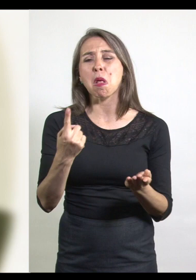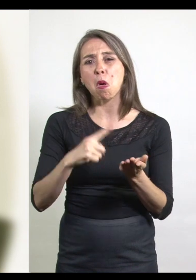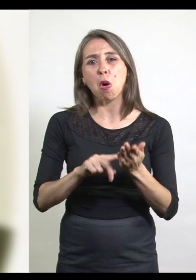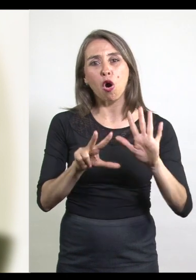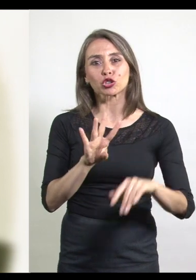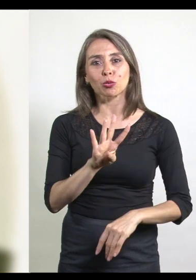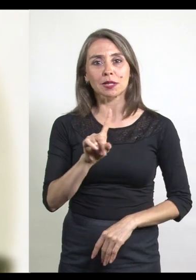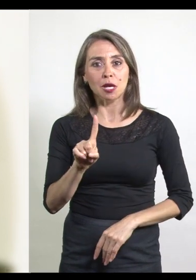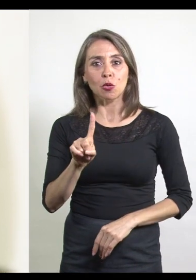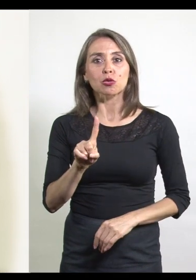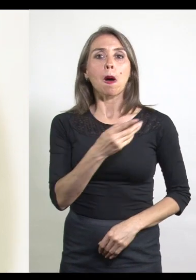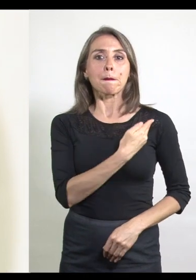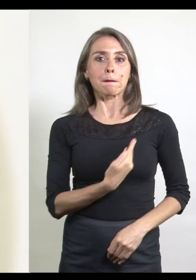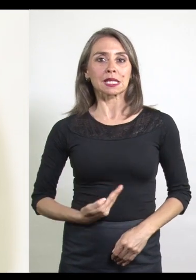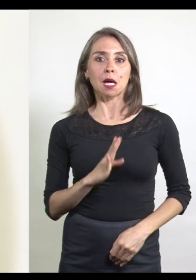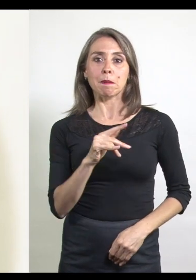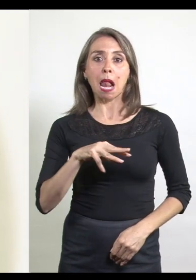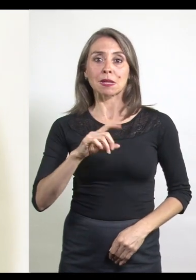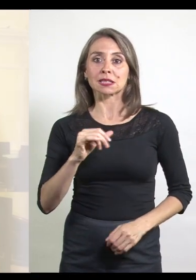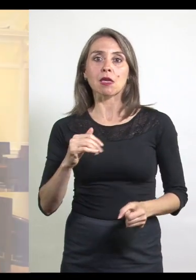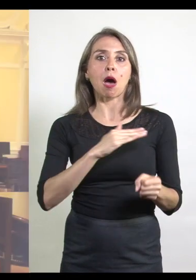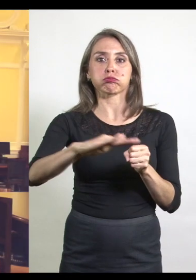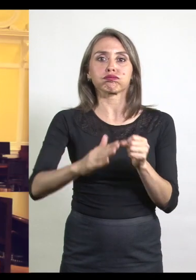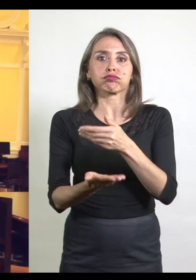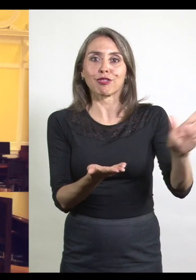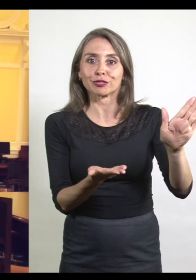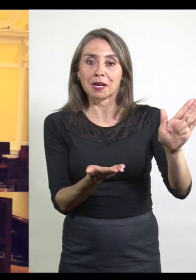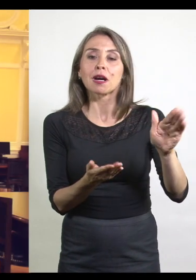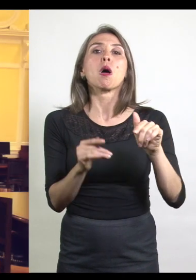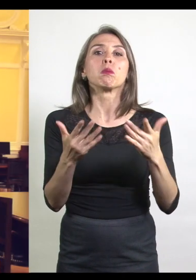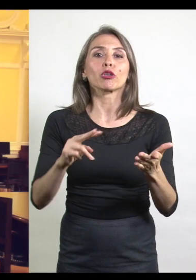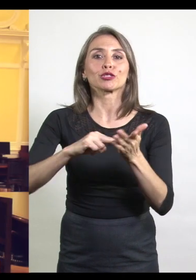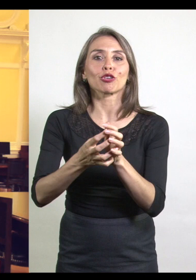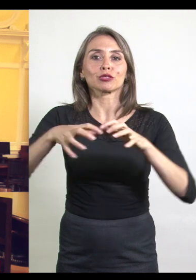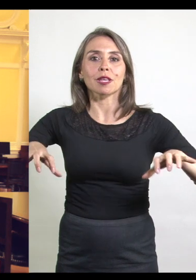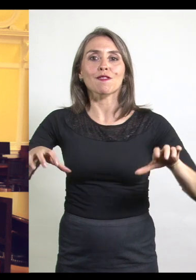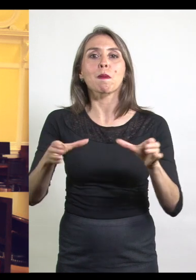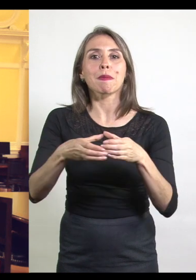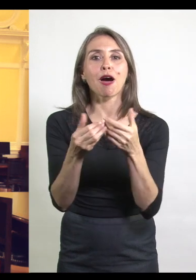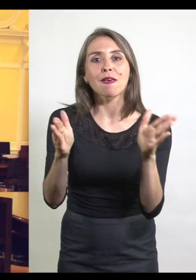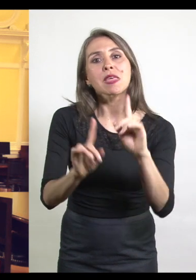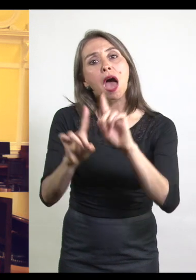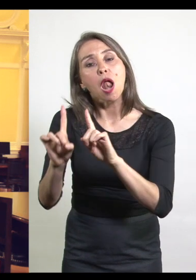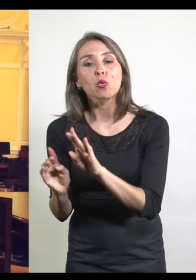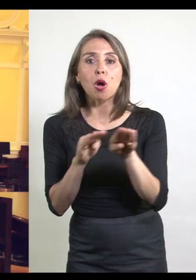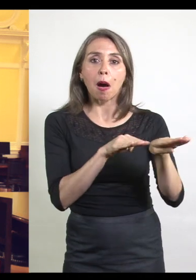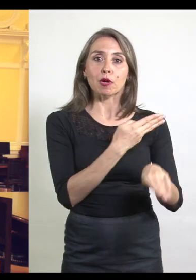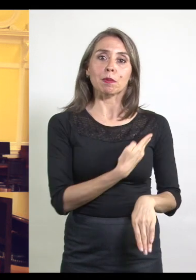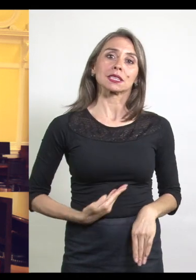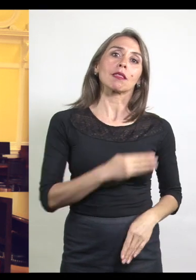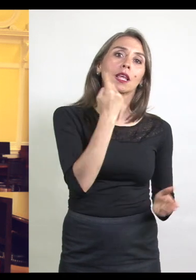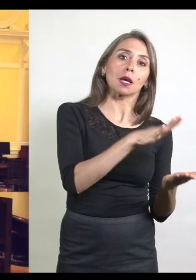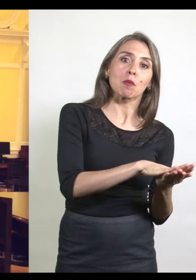que derrocó al presidente José Manuel Balmaceda fue la causa de la discusión del Partido Liberal. Algunos apoyaron al presidente